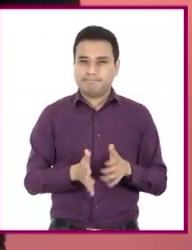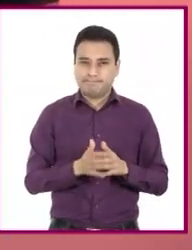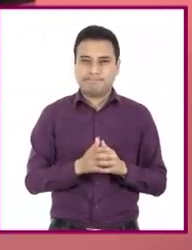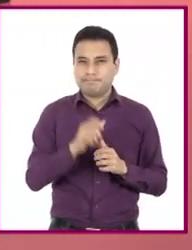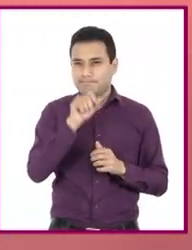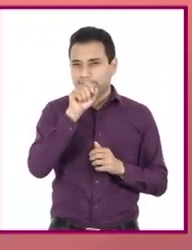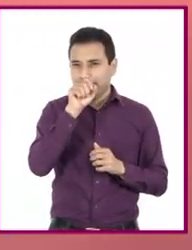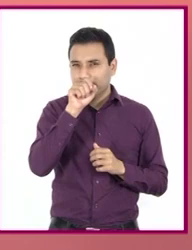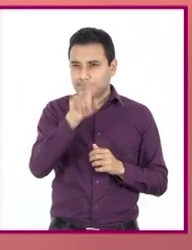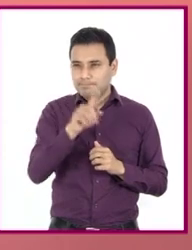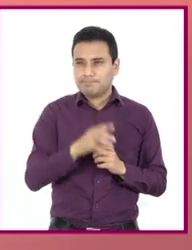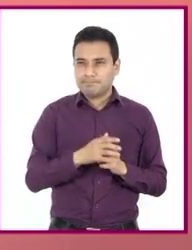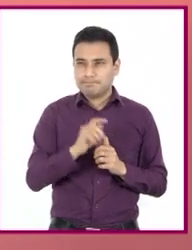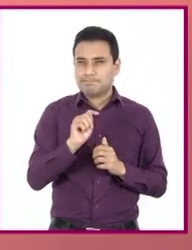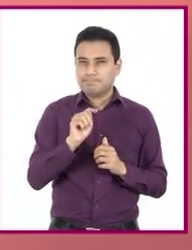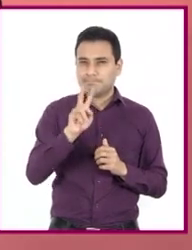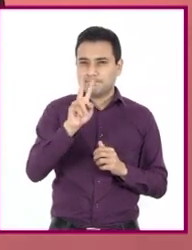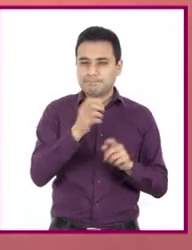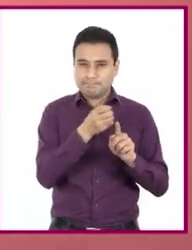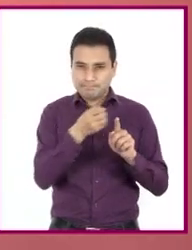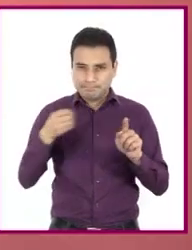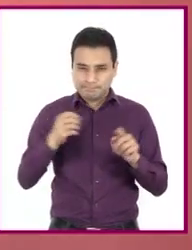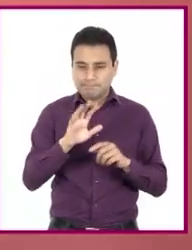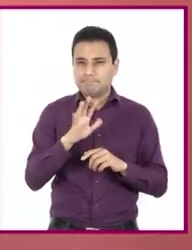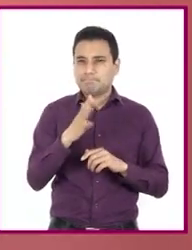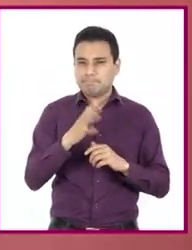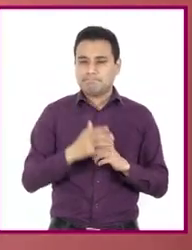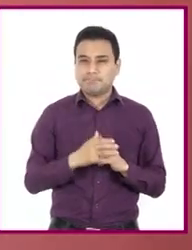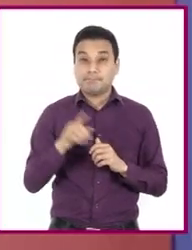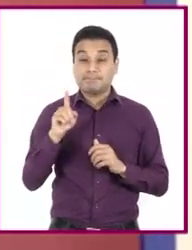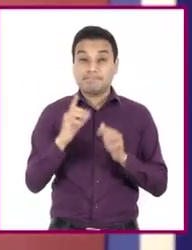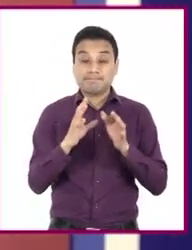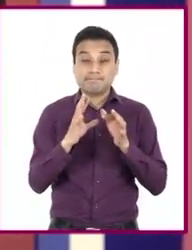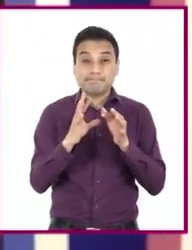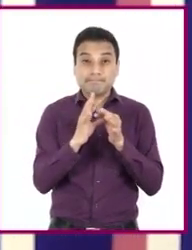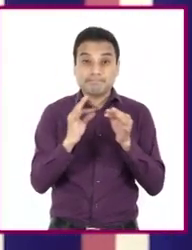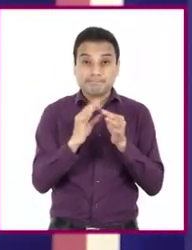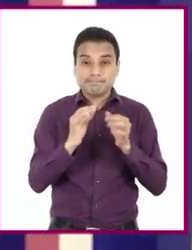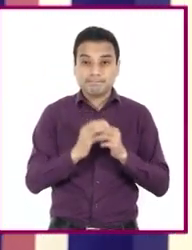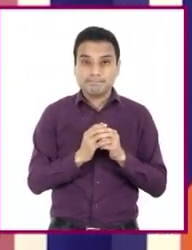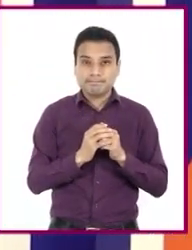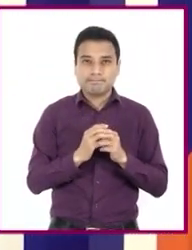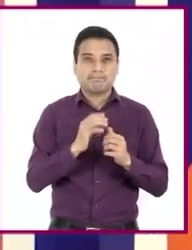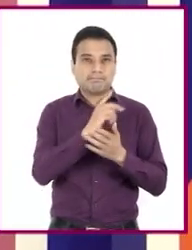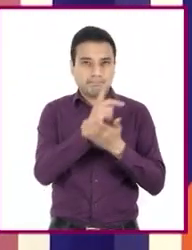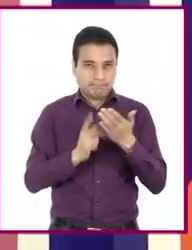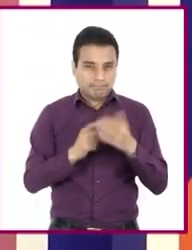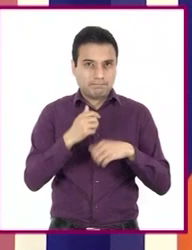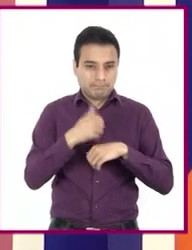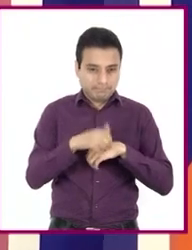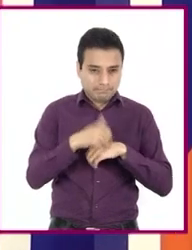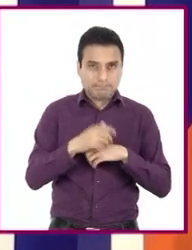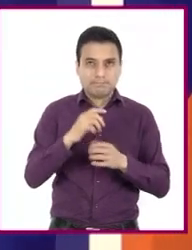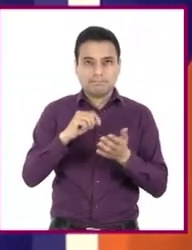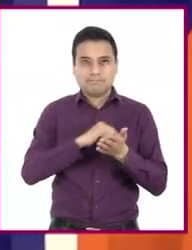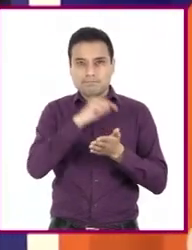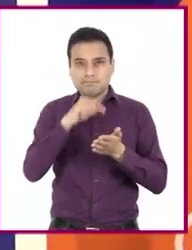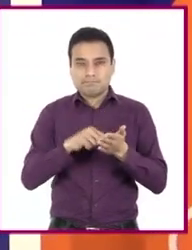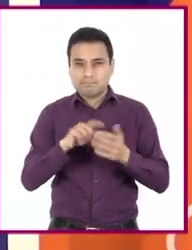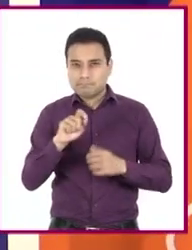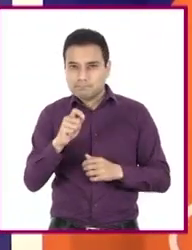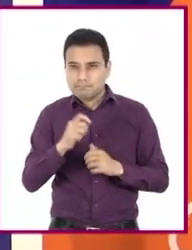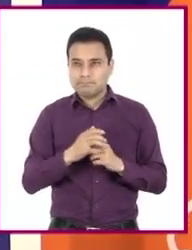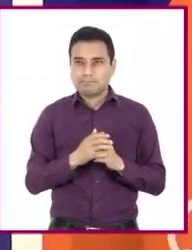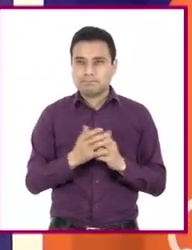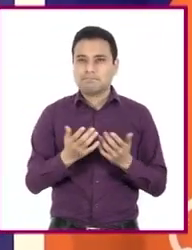mismo orden que el de televisión. Bueno, en este caso, se indica el número del programa y en lugar del canal se indica